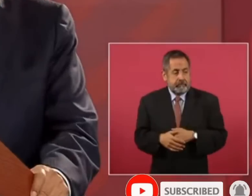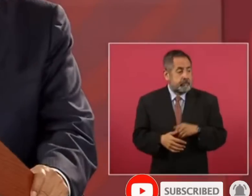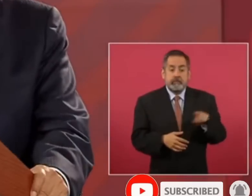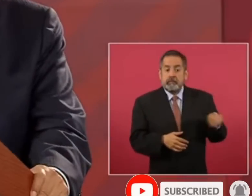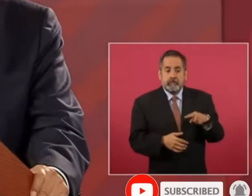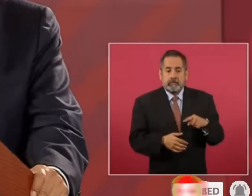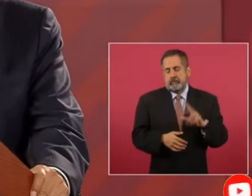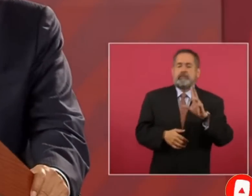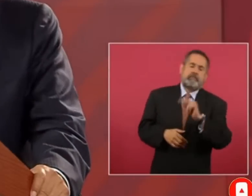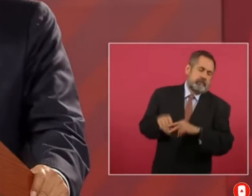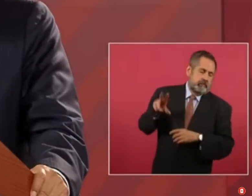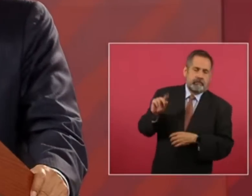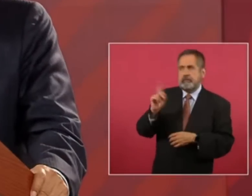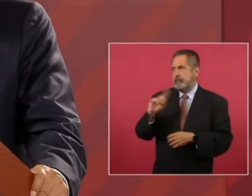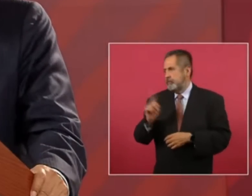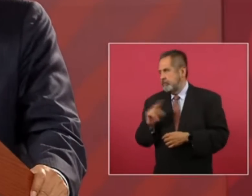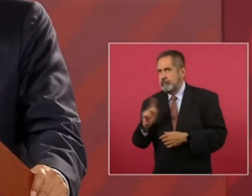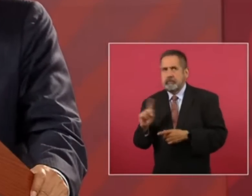no no